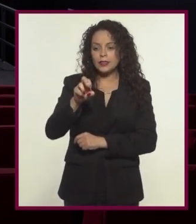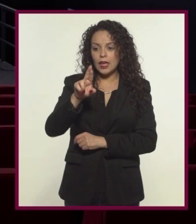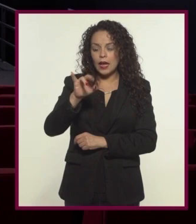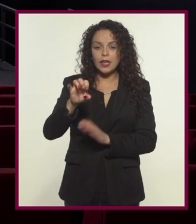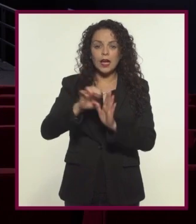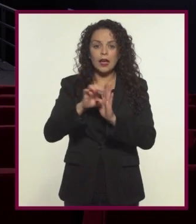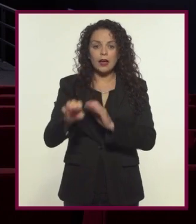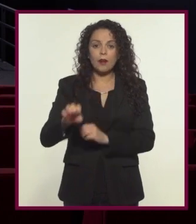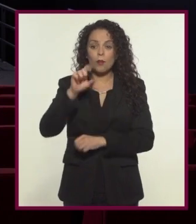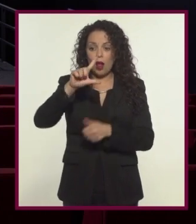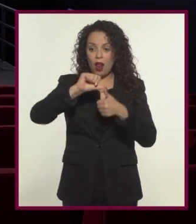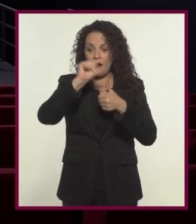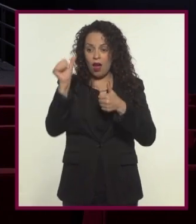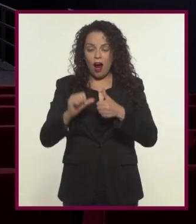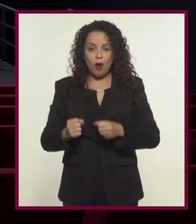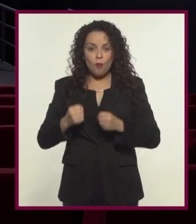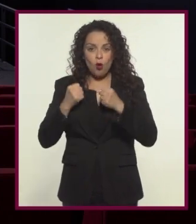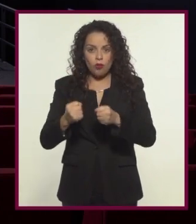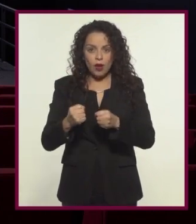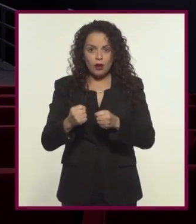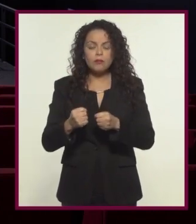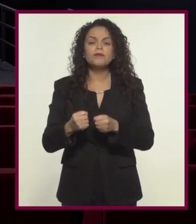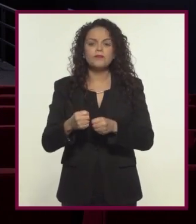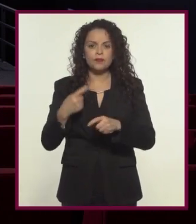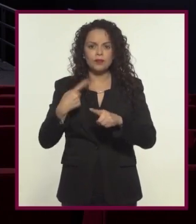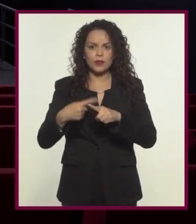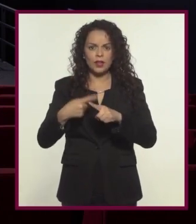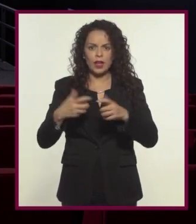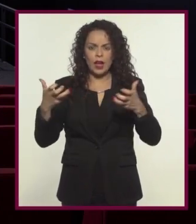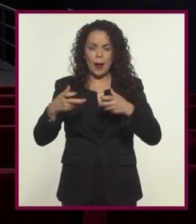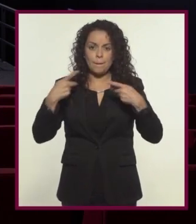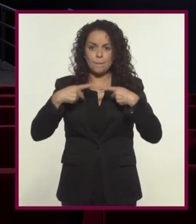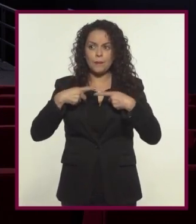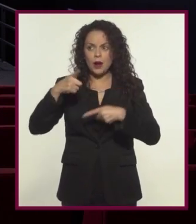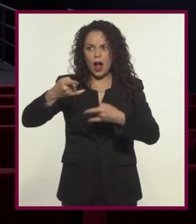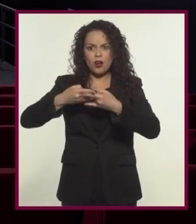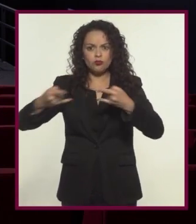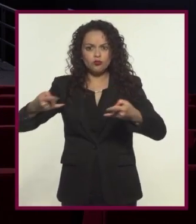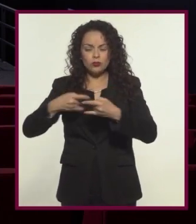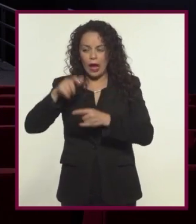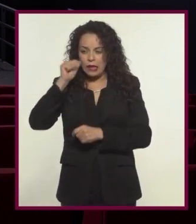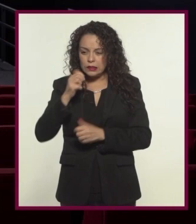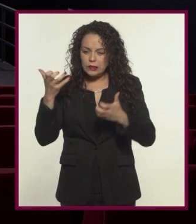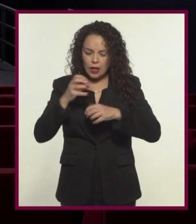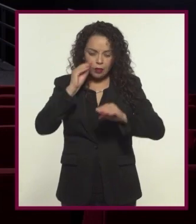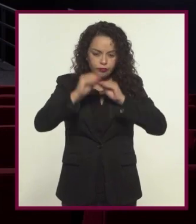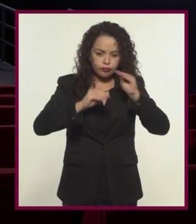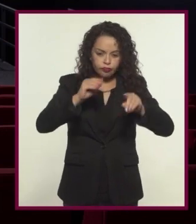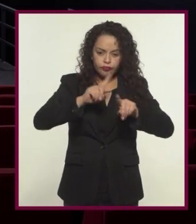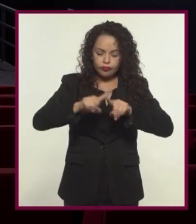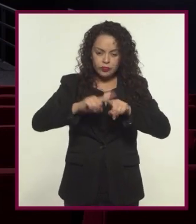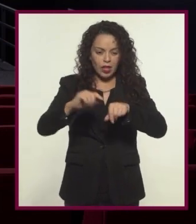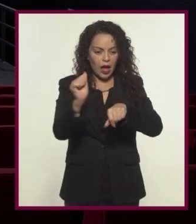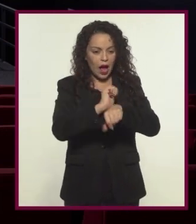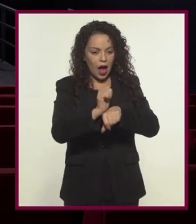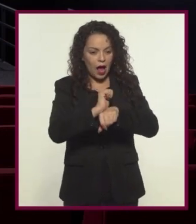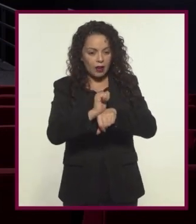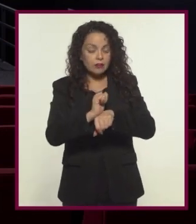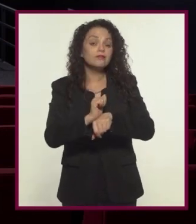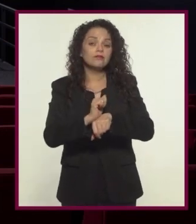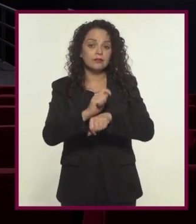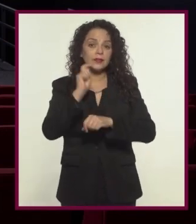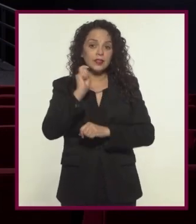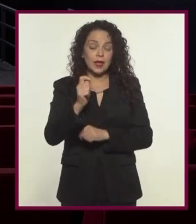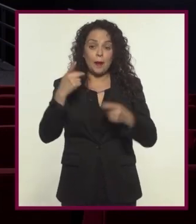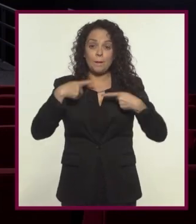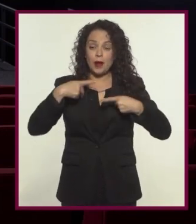encontramos series como El Poder del Arte que está conducida por un historiador y en cada capítulo hay diferentes actores que